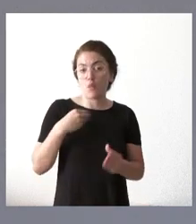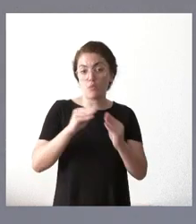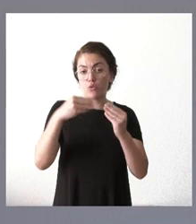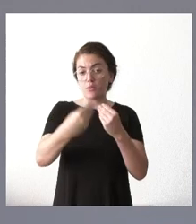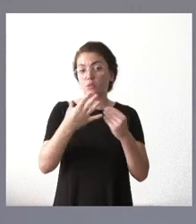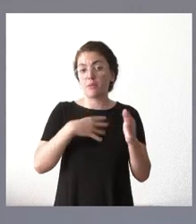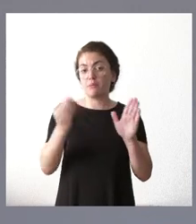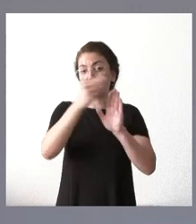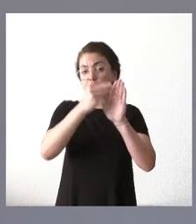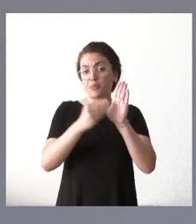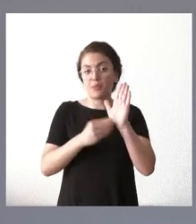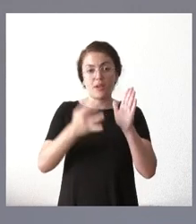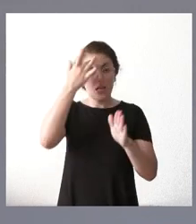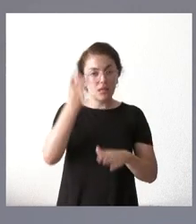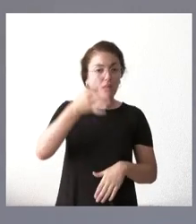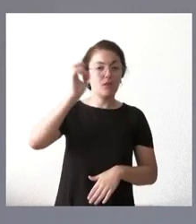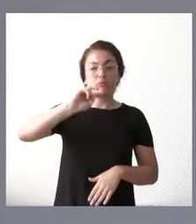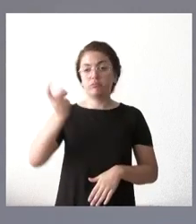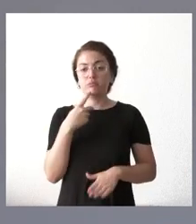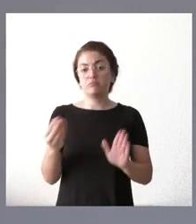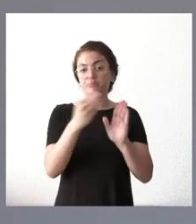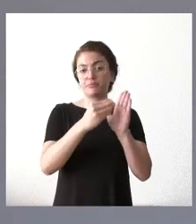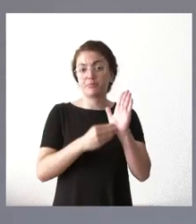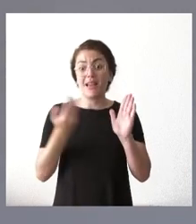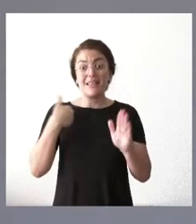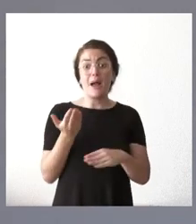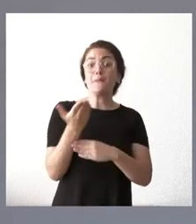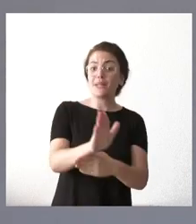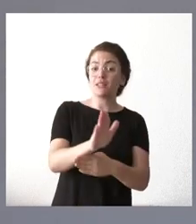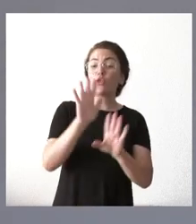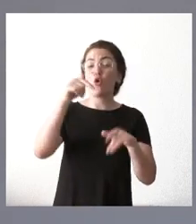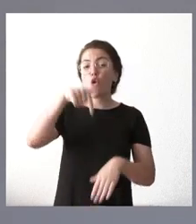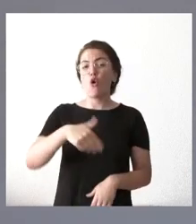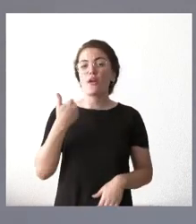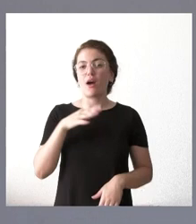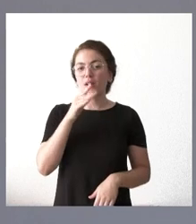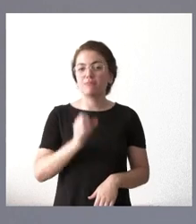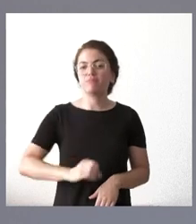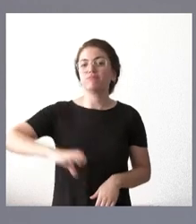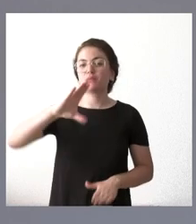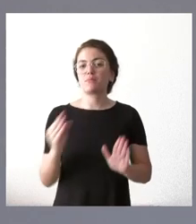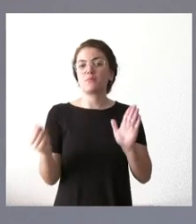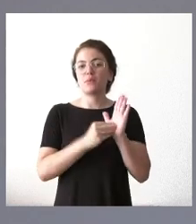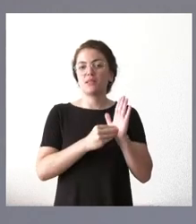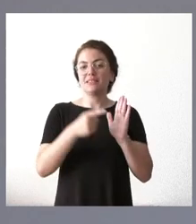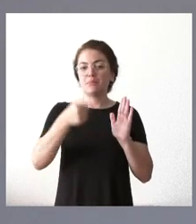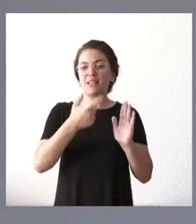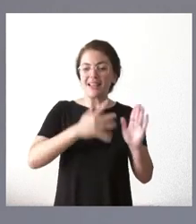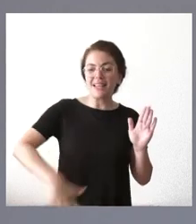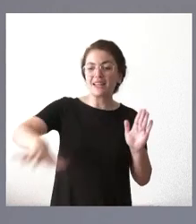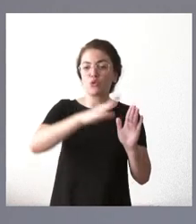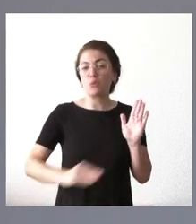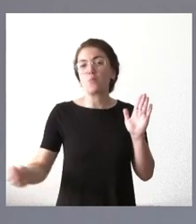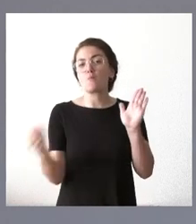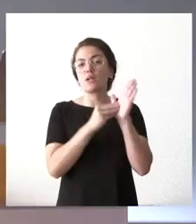que se ha presentado ya en una parte que hoy se amplía con esta dotación y se extiende en el territorio y los que plantemos para esas